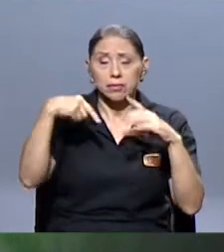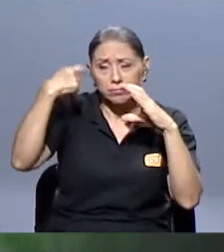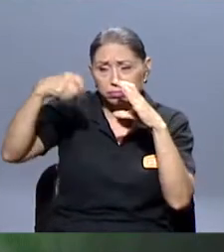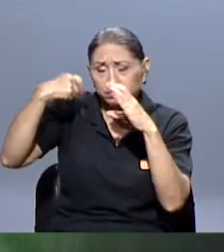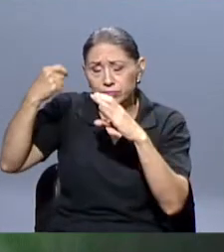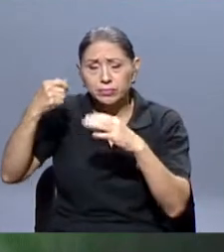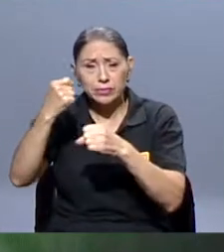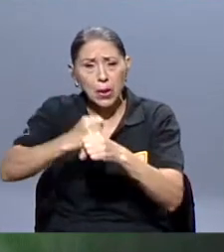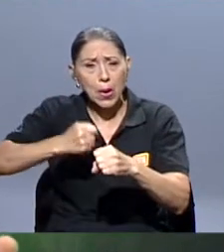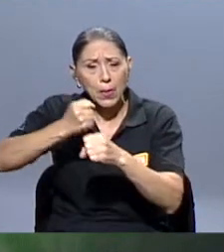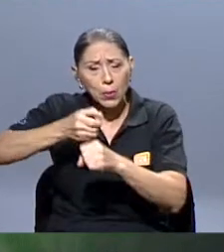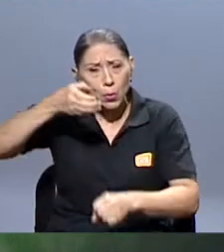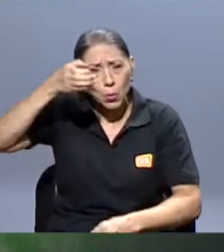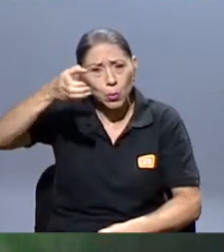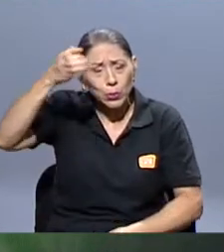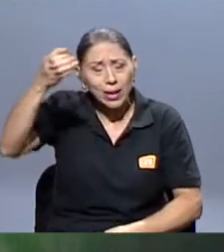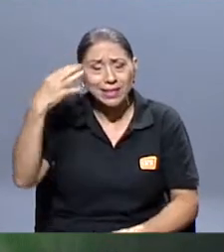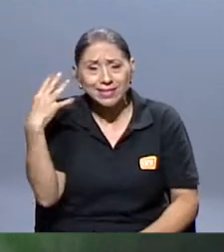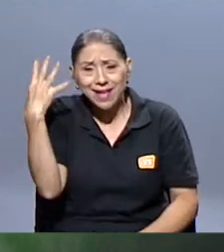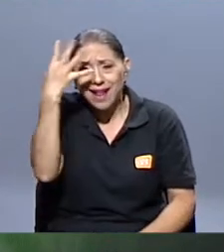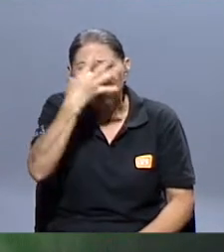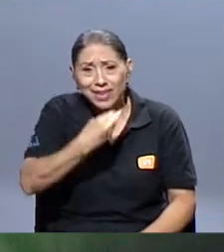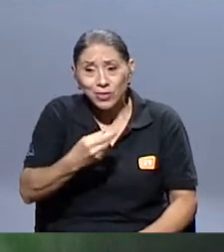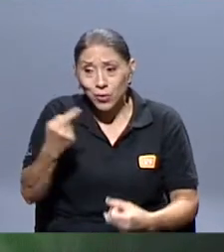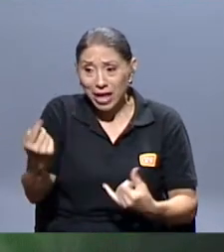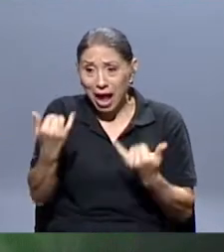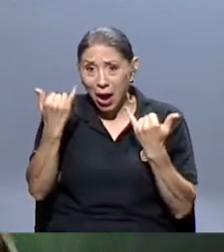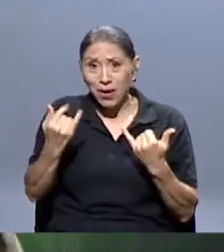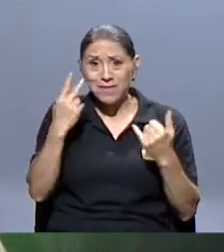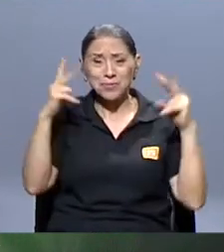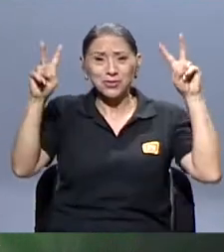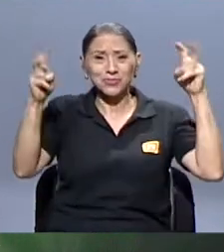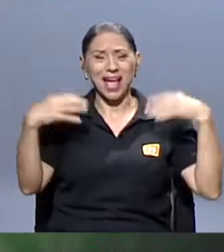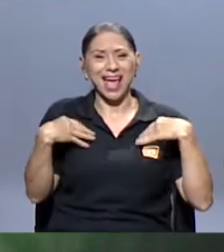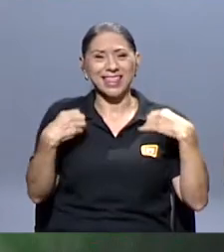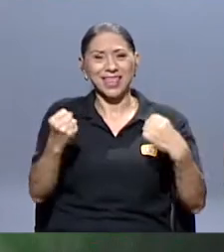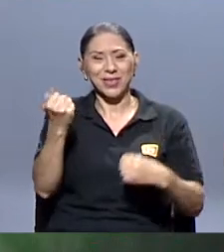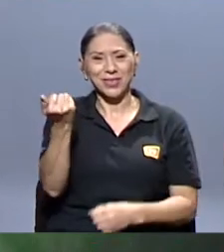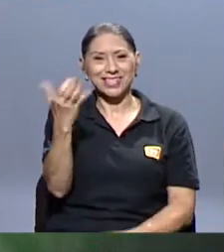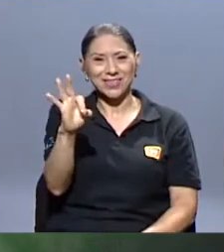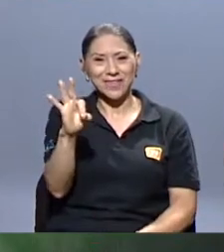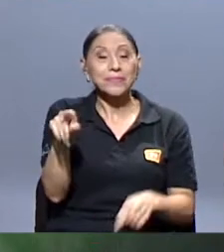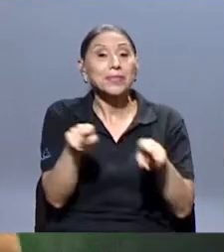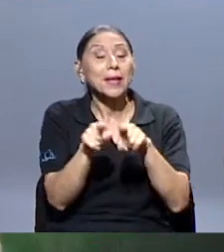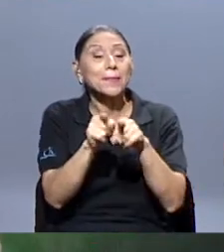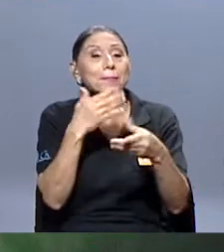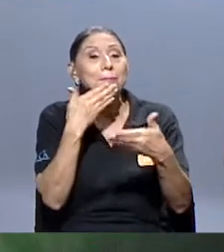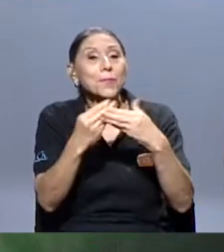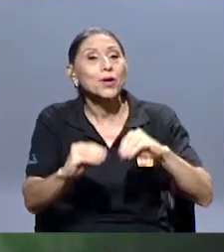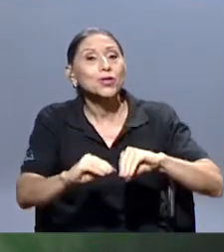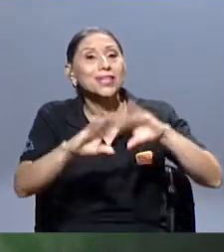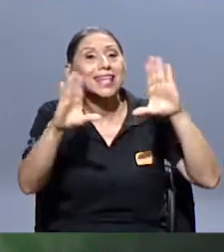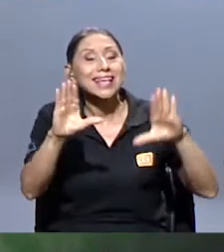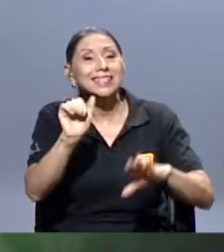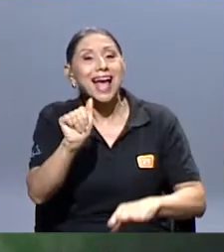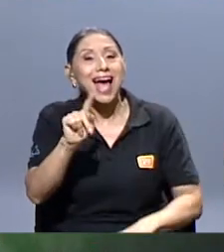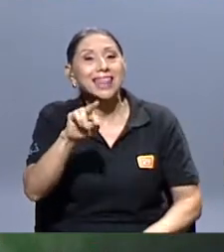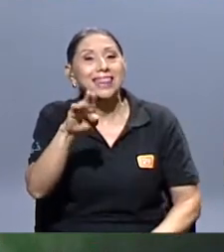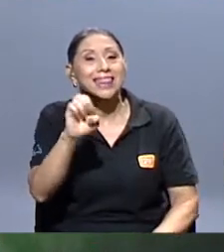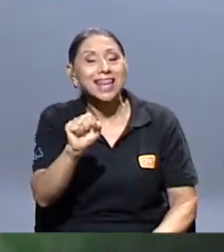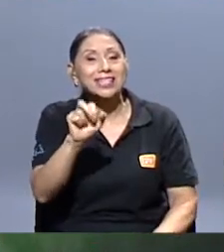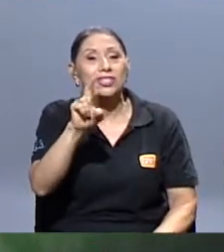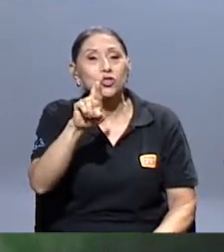tan linda que hoy se ve manifestada en Antídoto 19. Aprovecho para darle por supuesto los buenos días a Andrés Rodríguez,